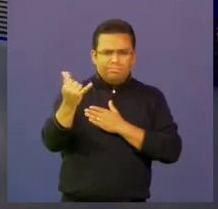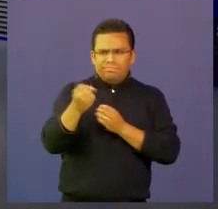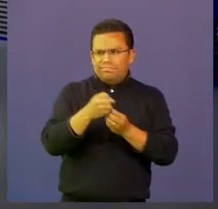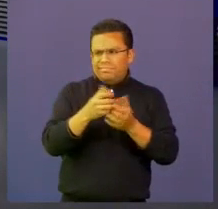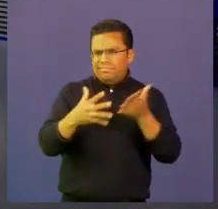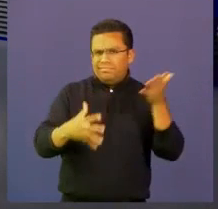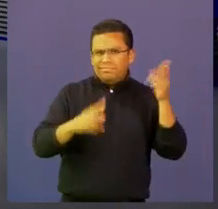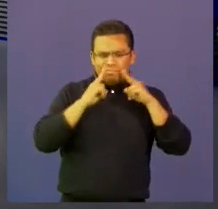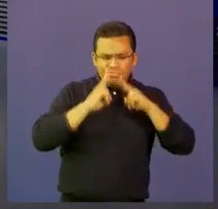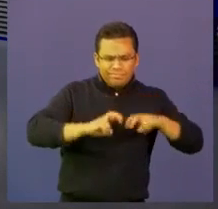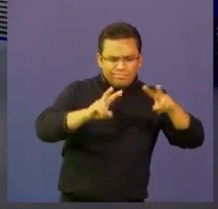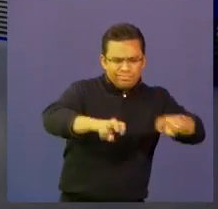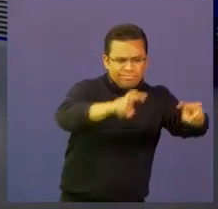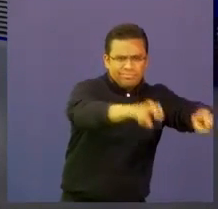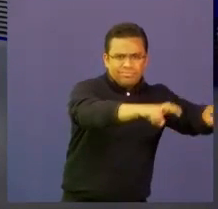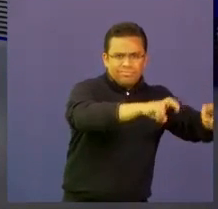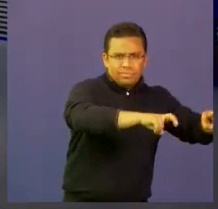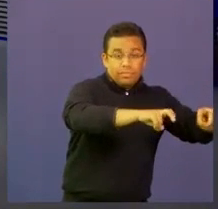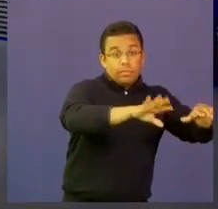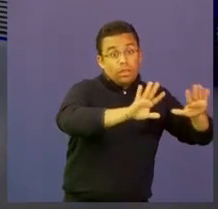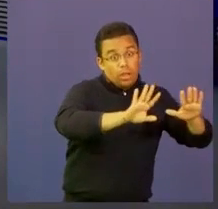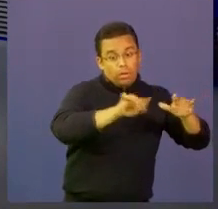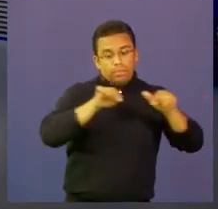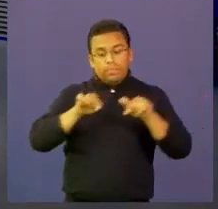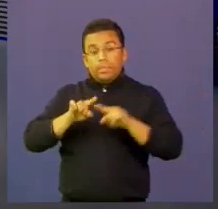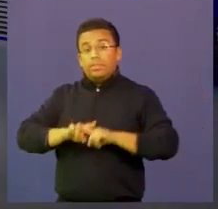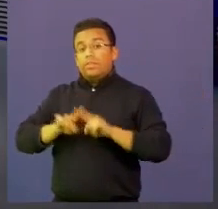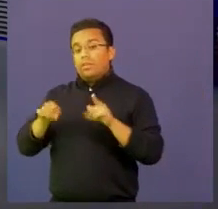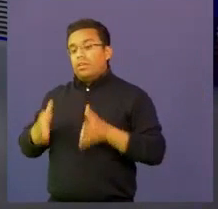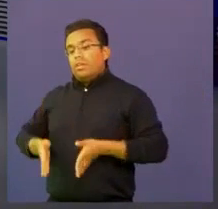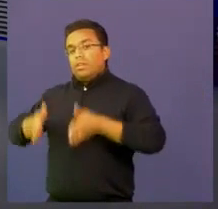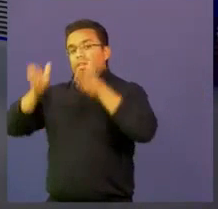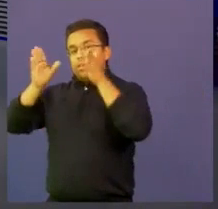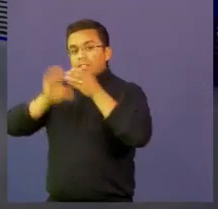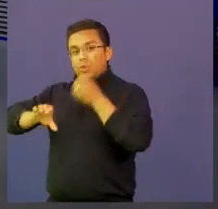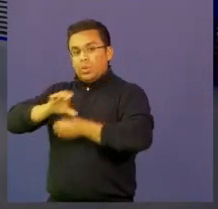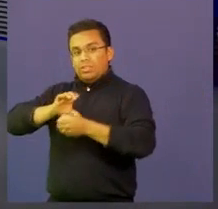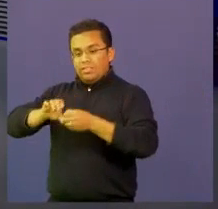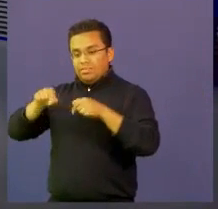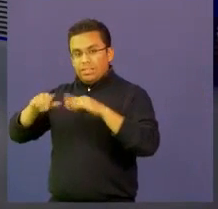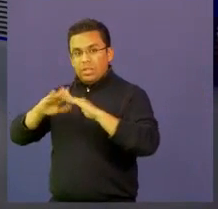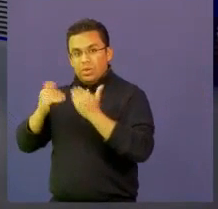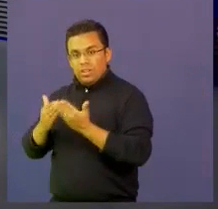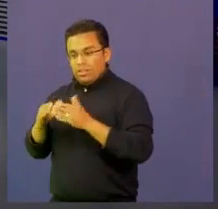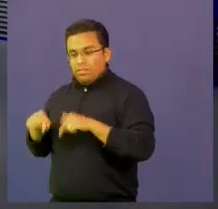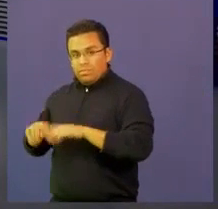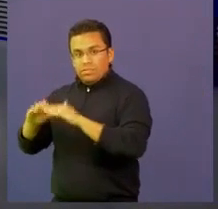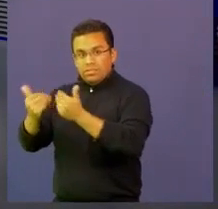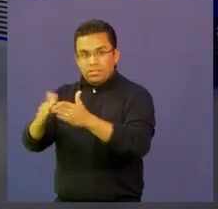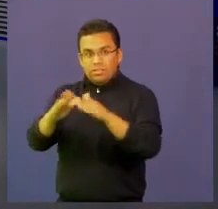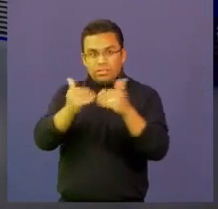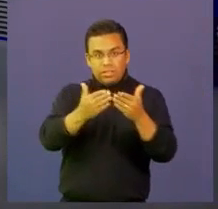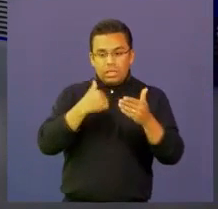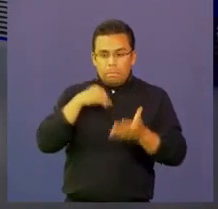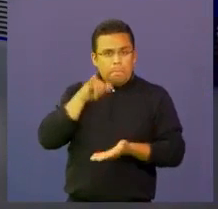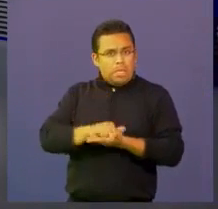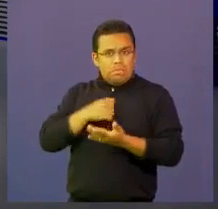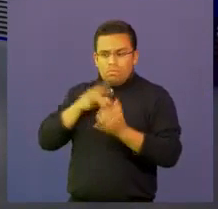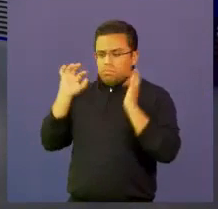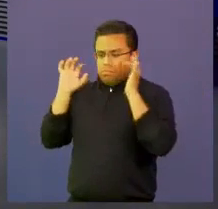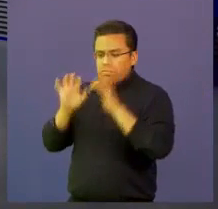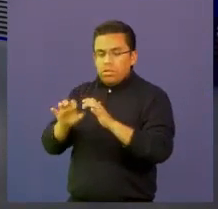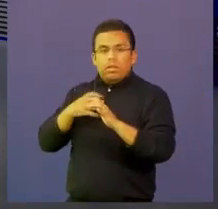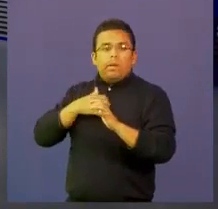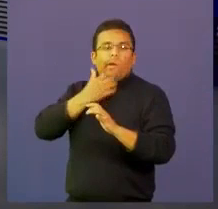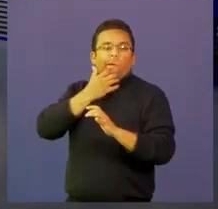escuelas. Creo que hay una mirada a lo mismo que sucede en la escuela, a los problemas cotidianos, lo que se reúnen todos, digamos, los